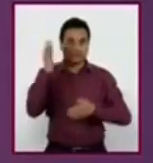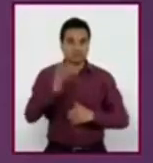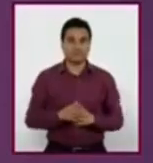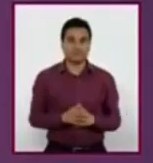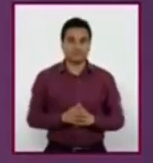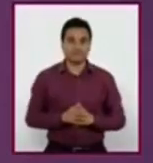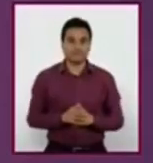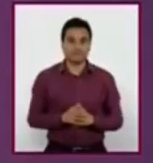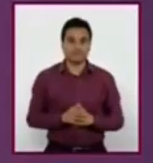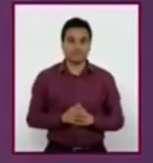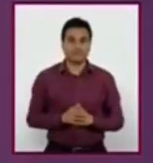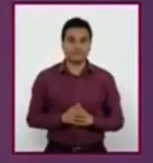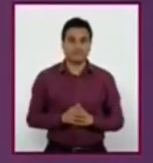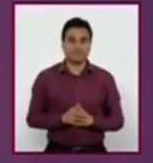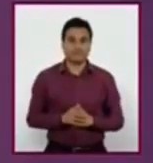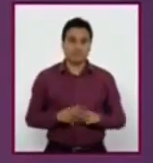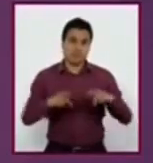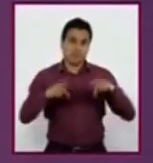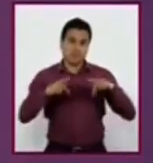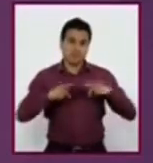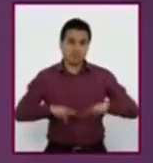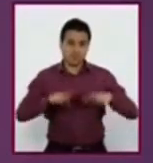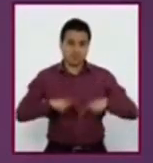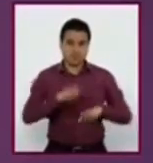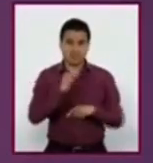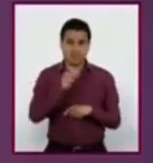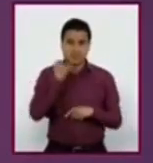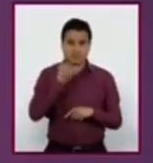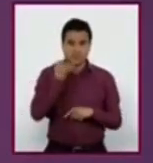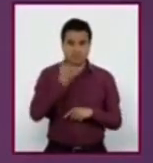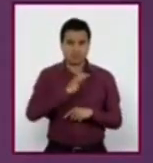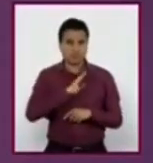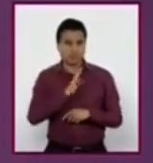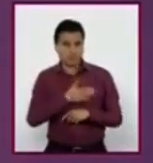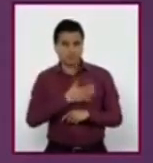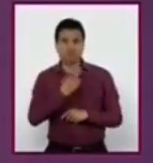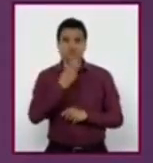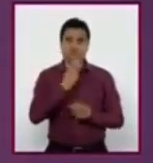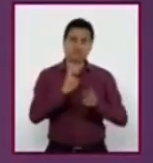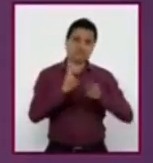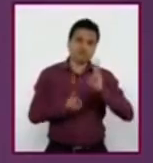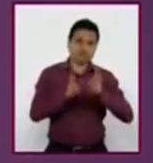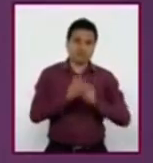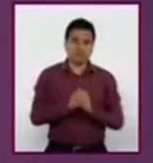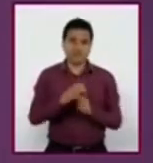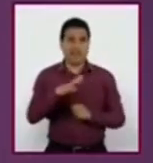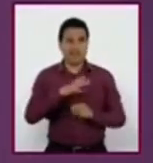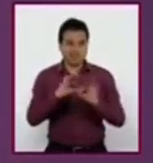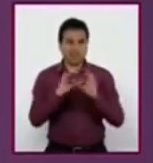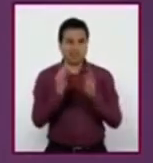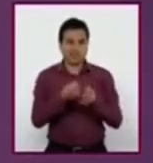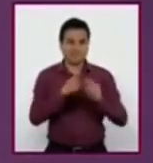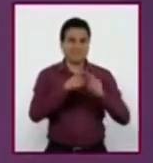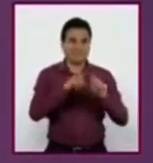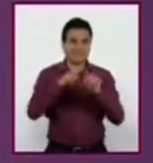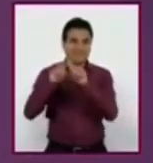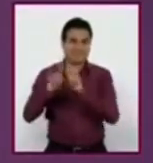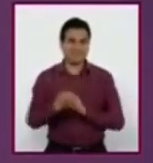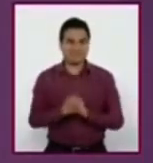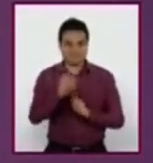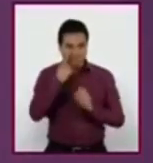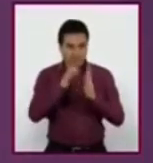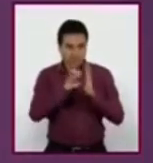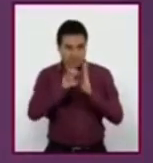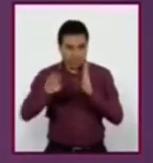El uso cotidiano que los hablantes le damos al español en cada lugar crea diferencias significativas. Por